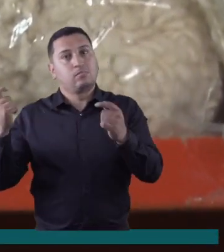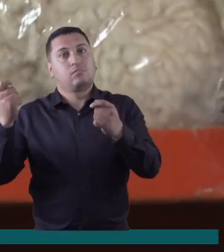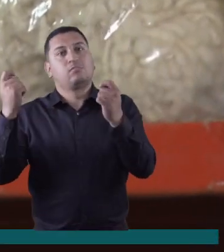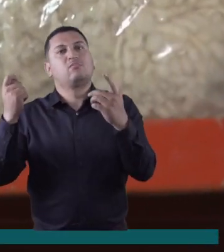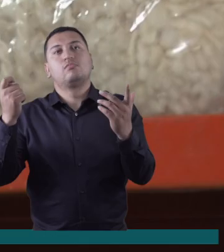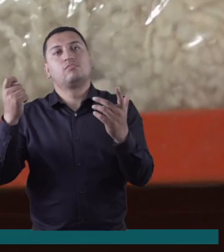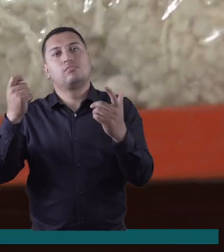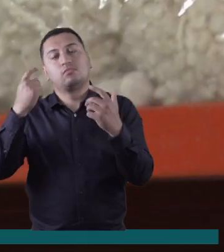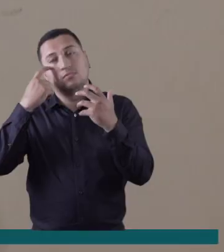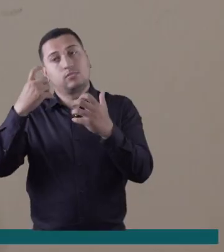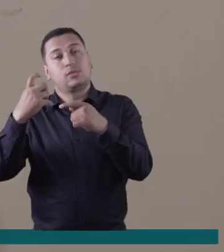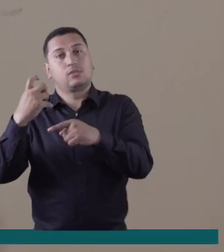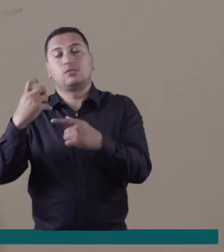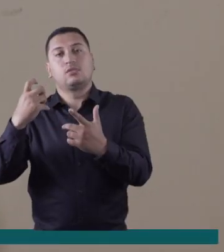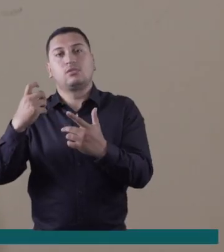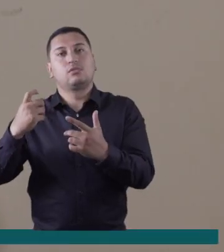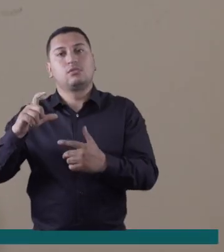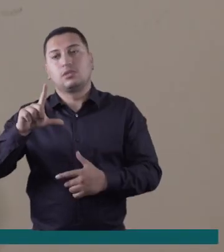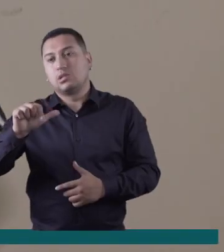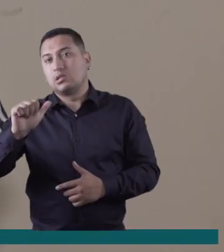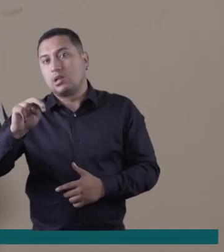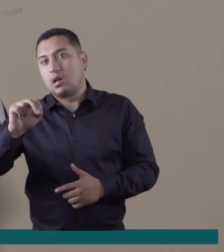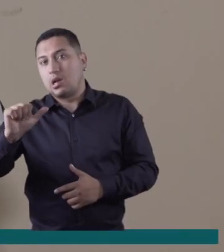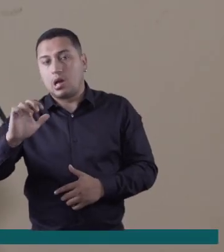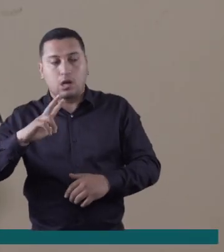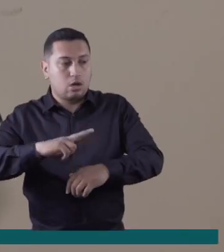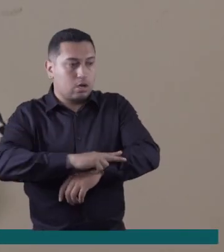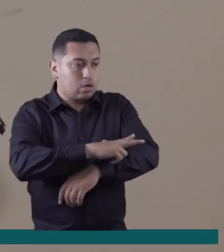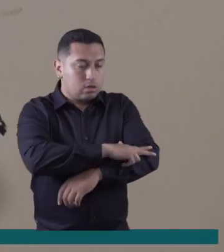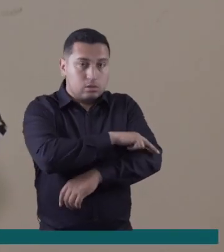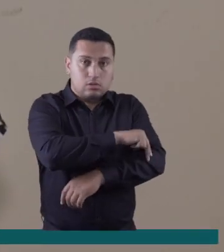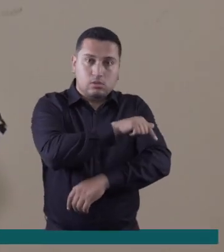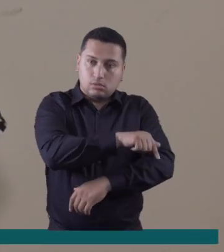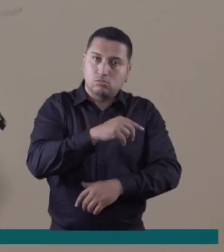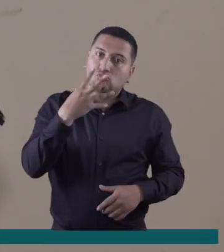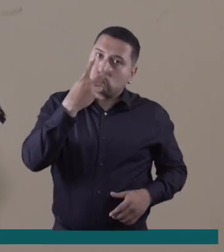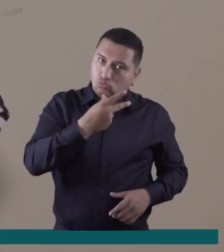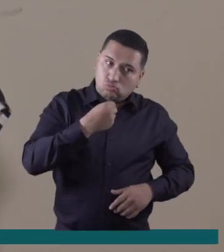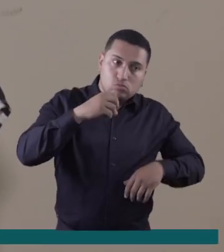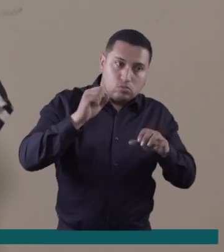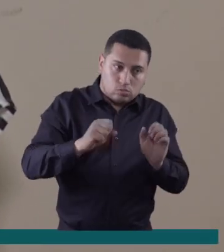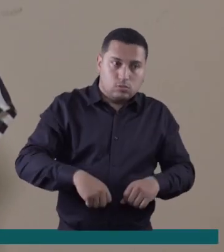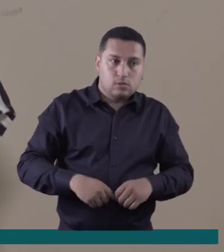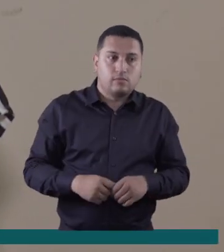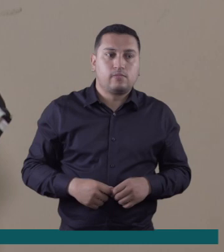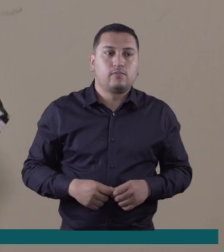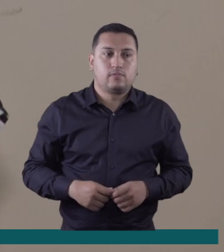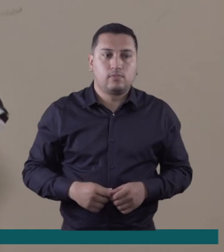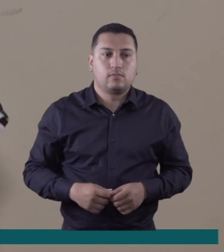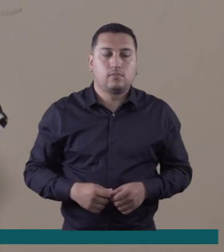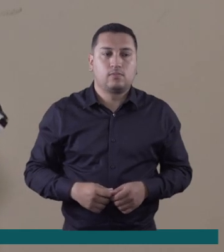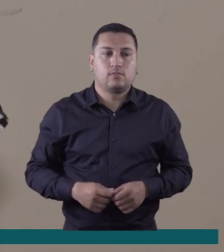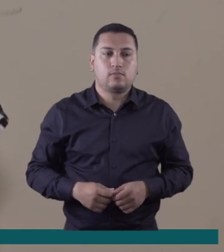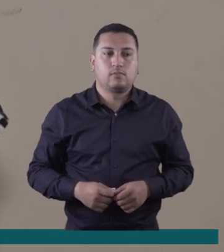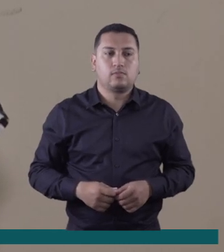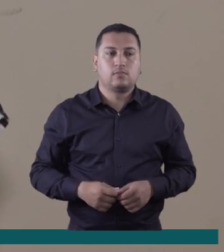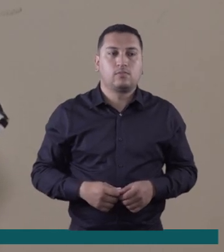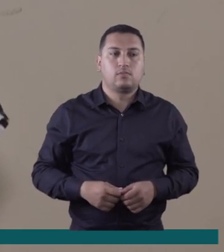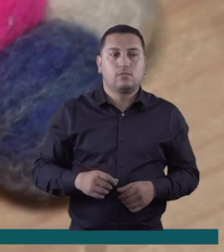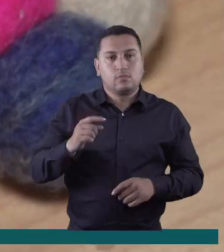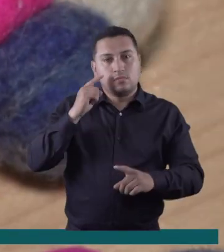Uno de los objetivos de mi marca es resaltar la belleza de la lana, de la lana de oveja, ¿no? Y